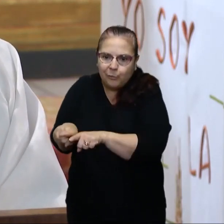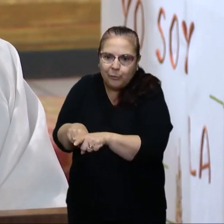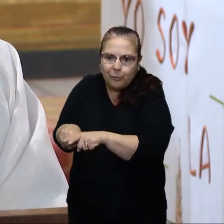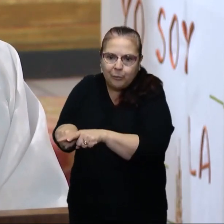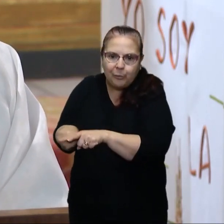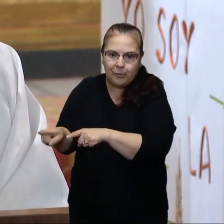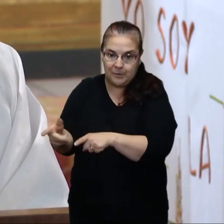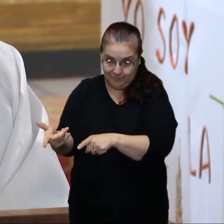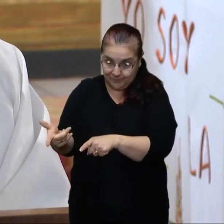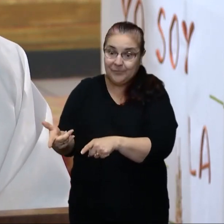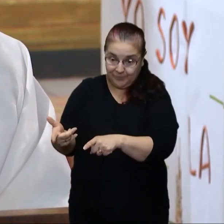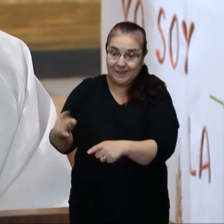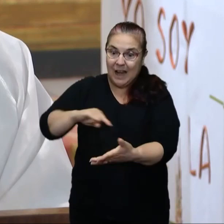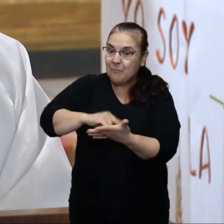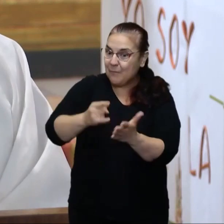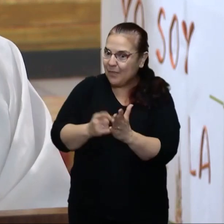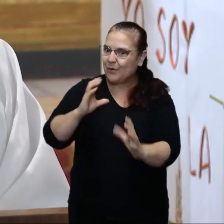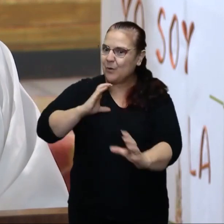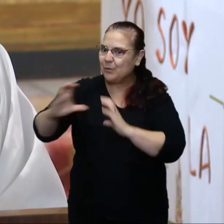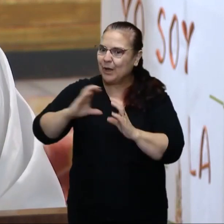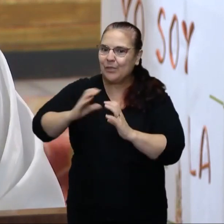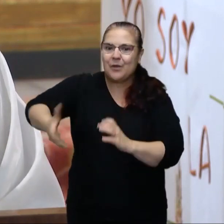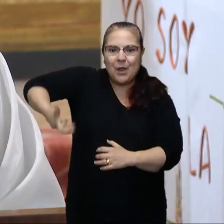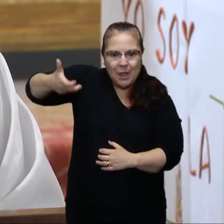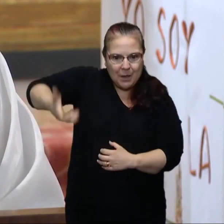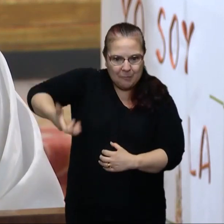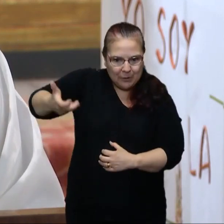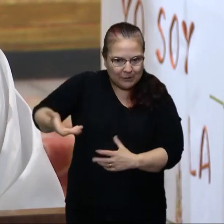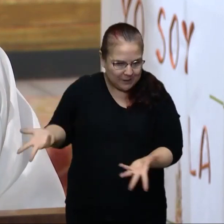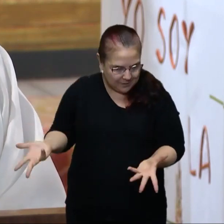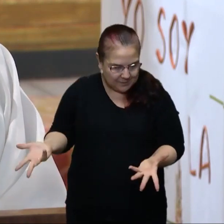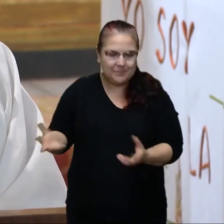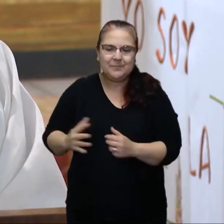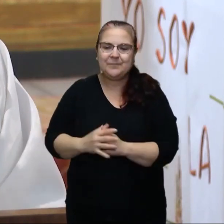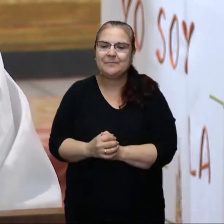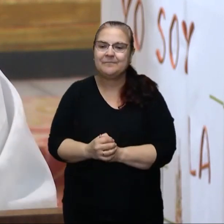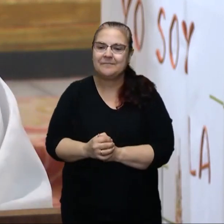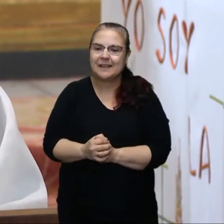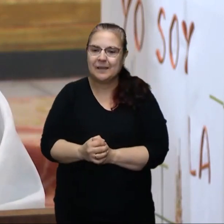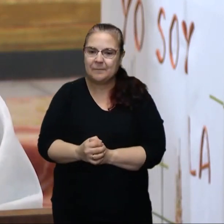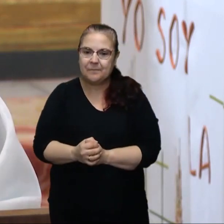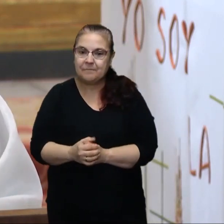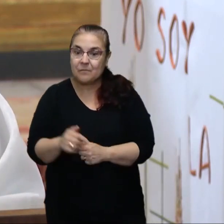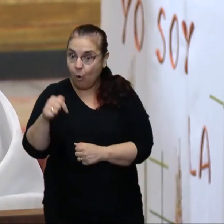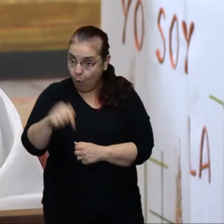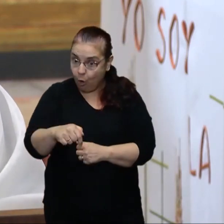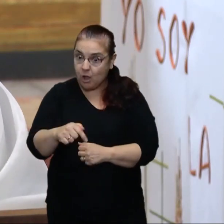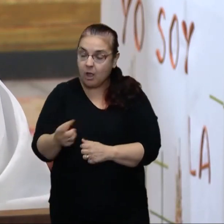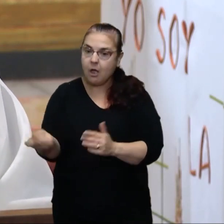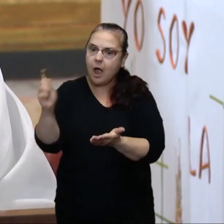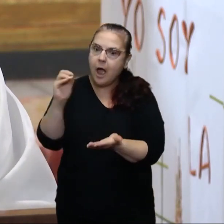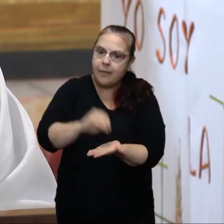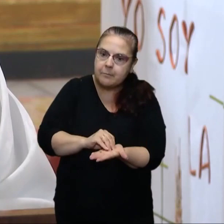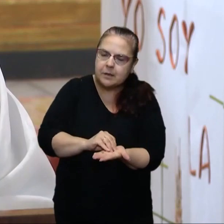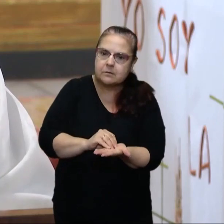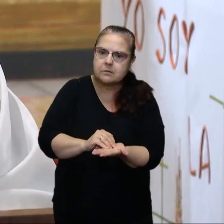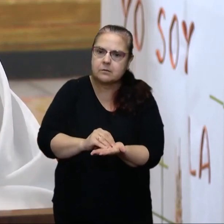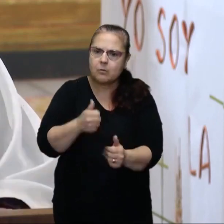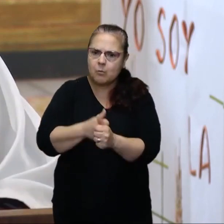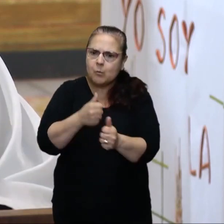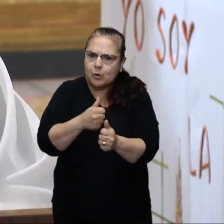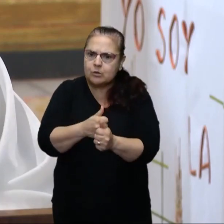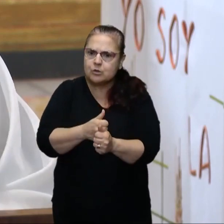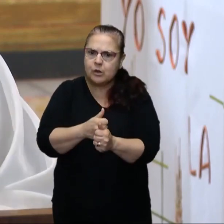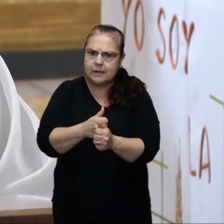los medios de comunicación es muy importante para todos los que trabajamos en ellos. Bueno, hoy además los apóstoles, en